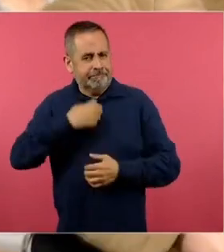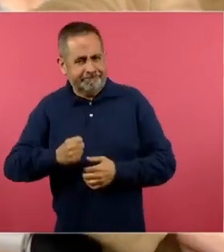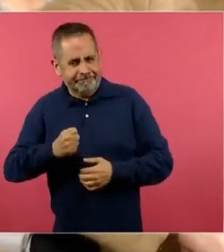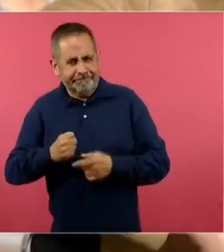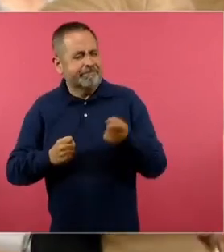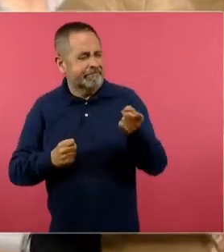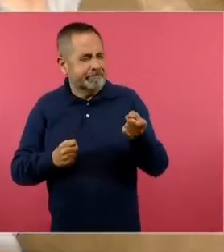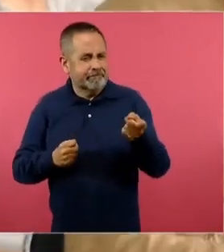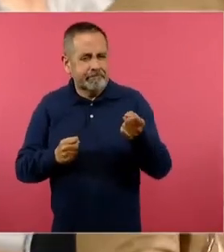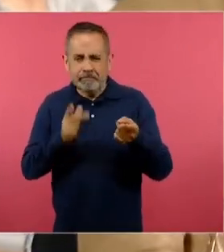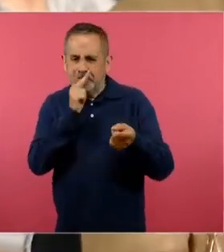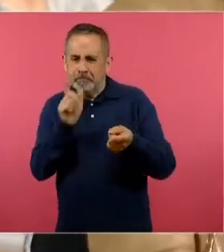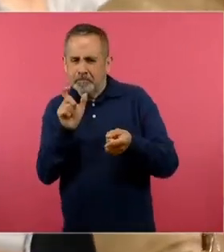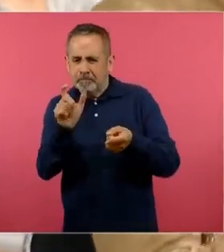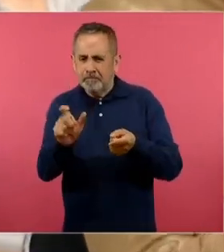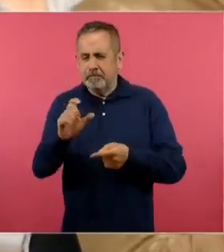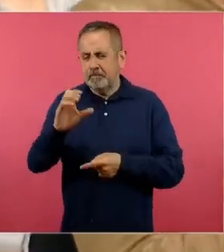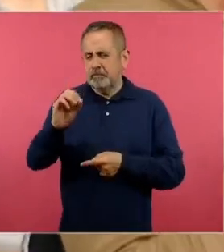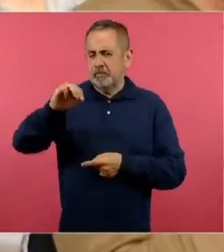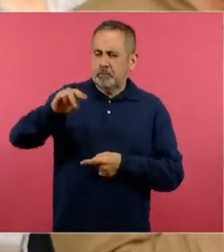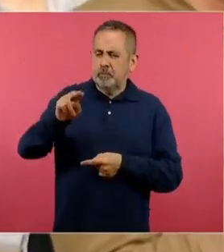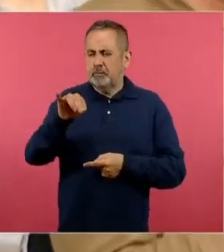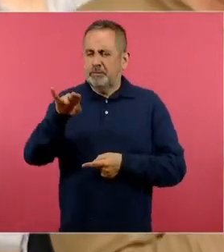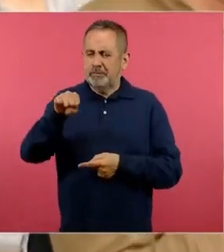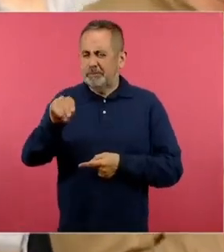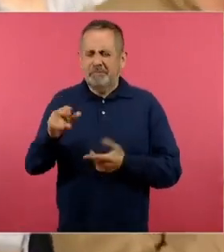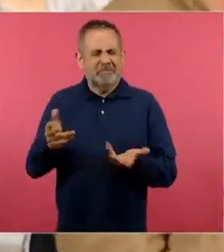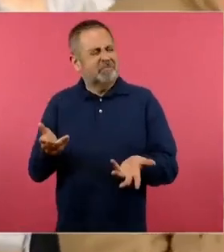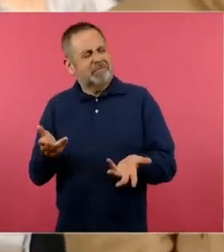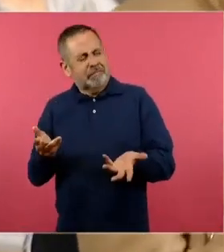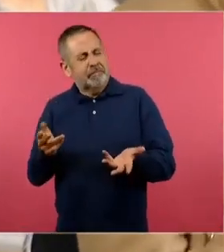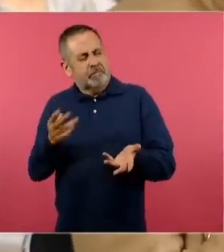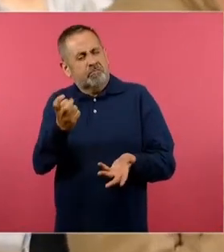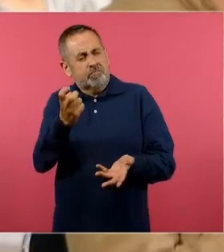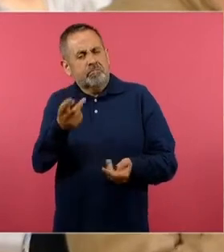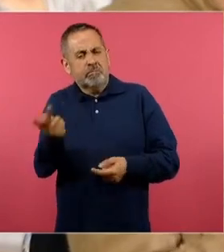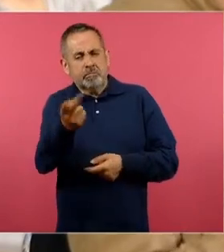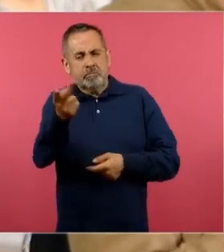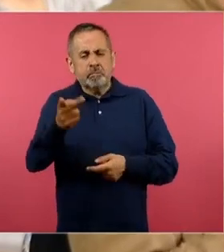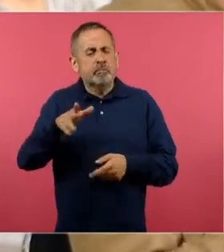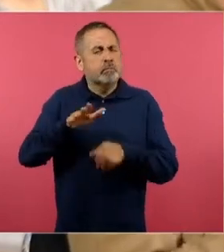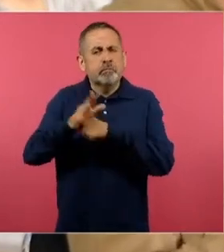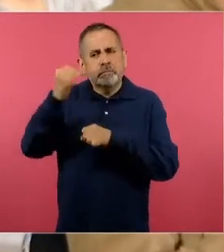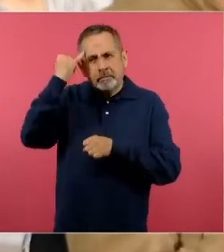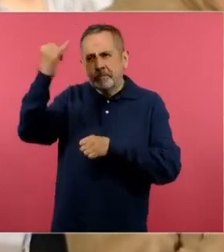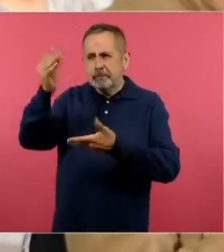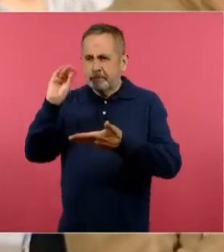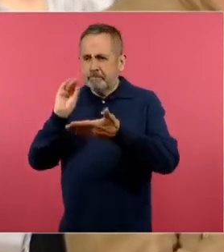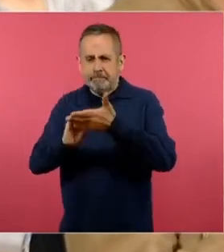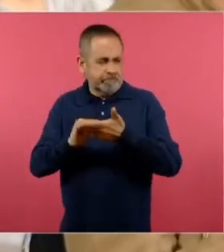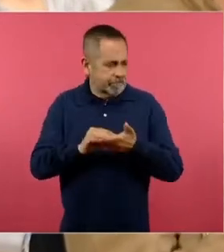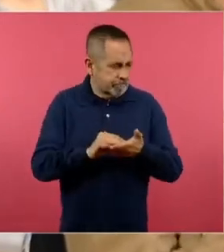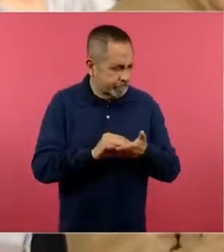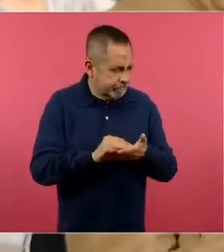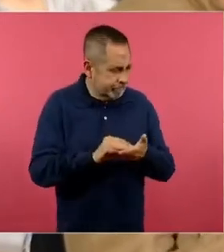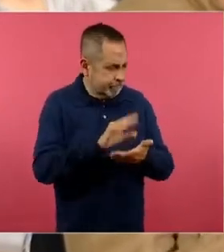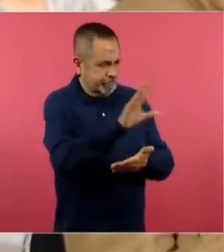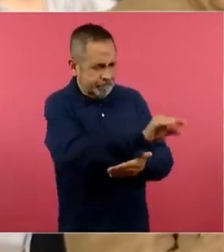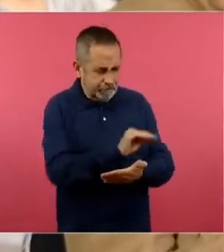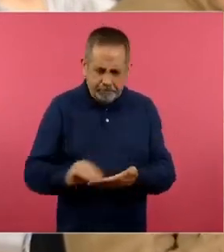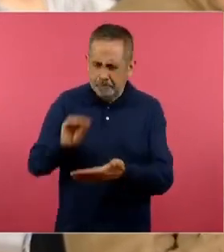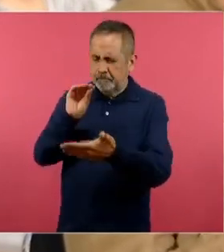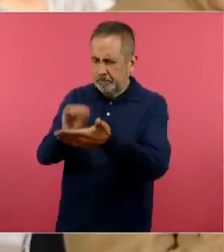que emplea el vocablo comunismo respecto a esto preguntarle cuál fue el criterio para la elección de estos textos